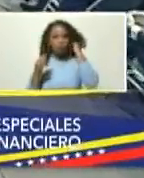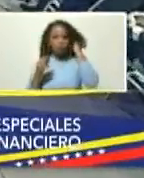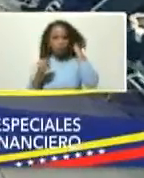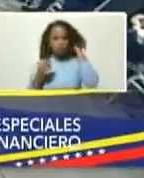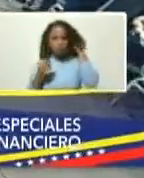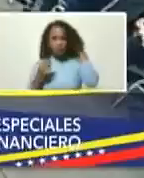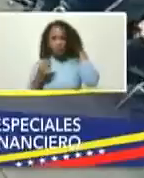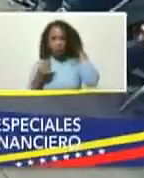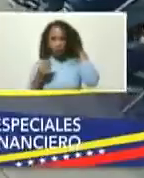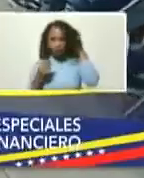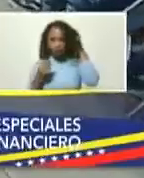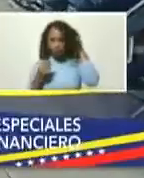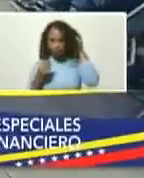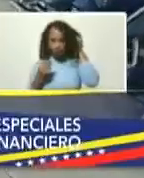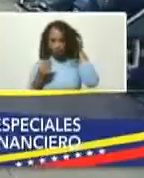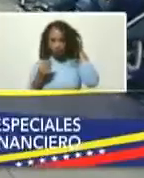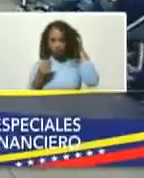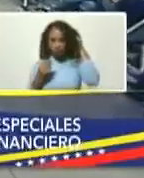Muchas gracias.